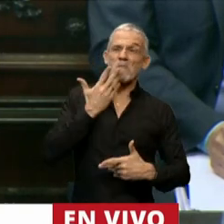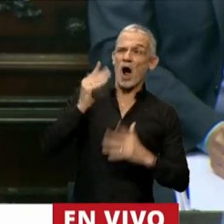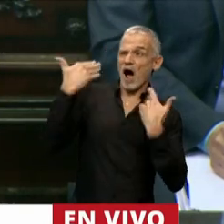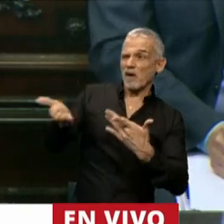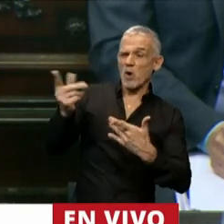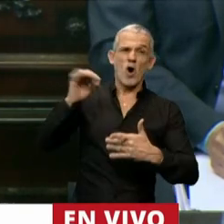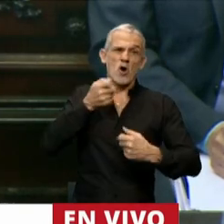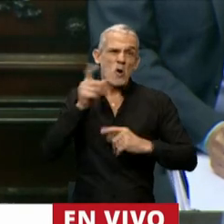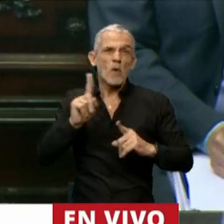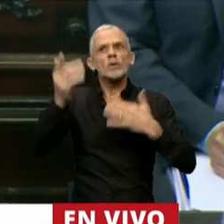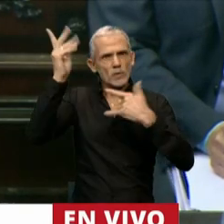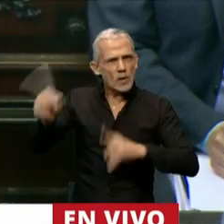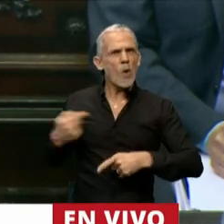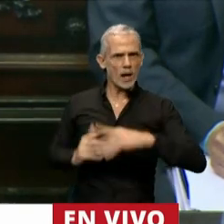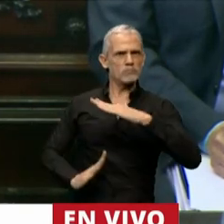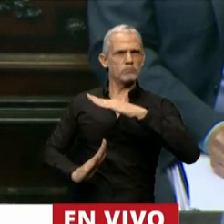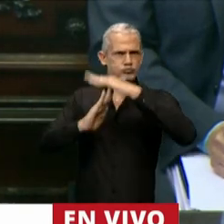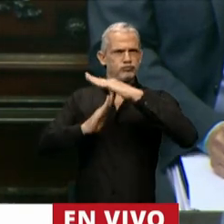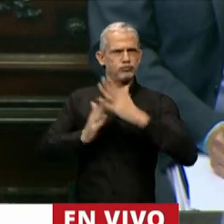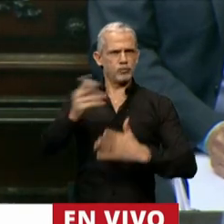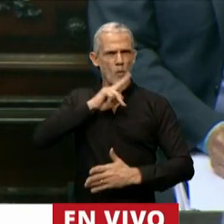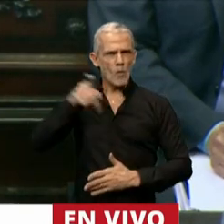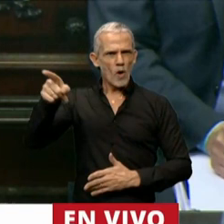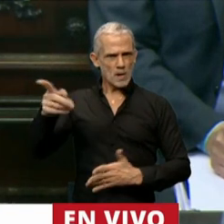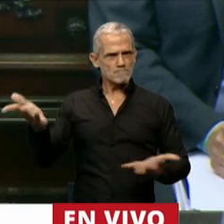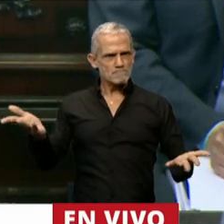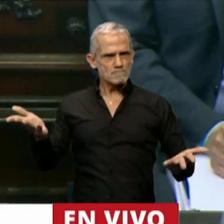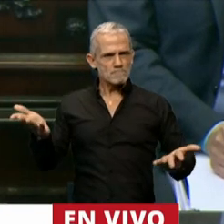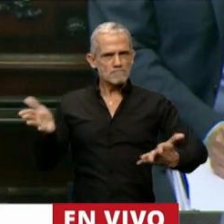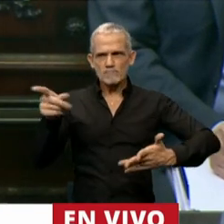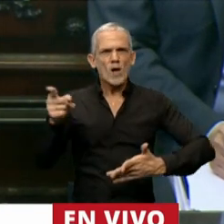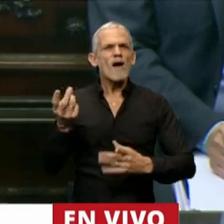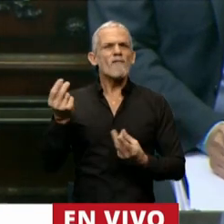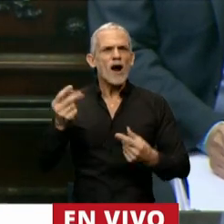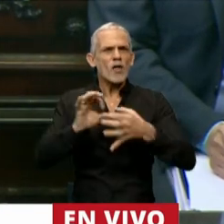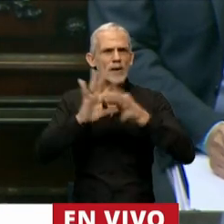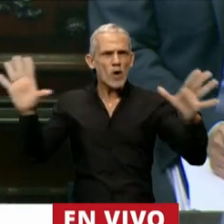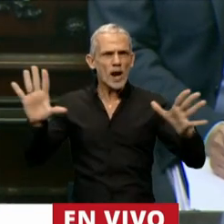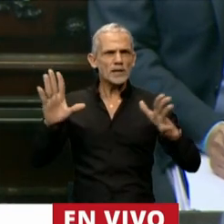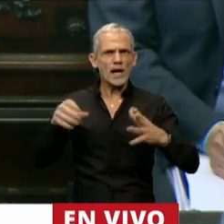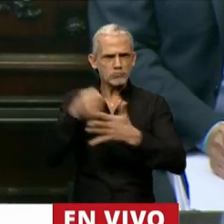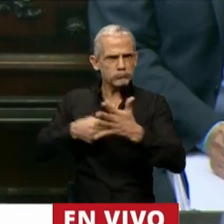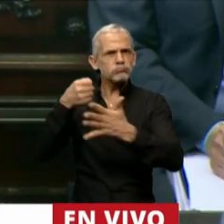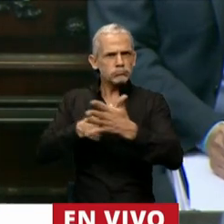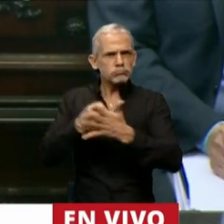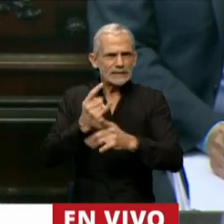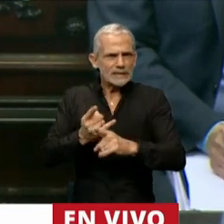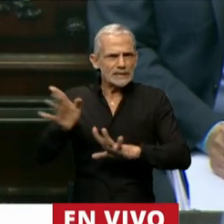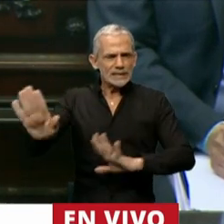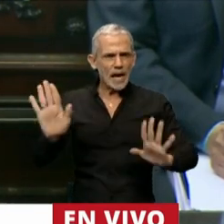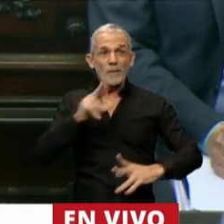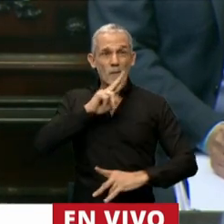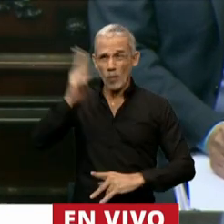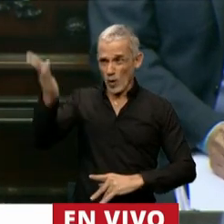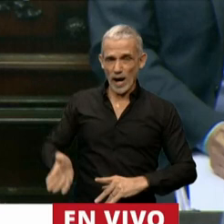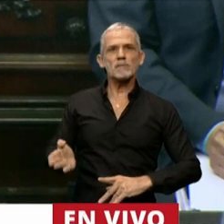menos, pero es una líder que expresa valores democráticos permanentemente. Ella